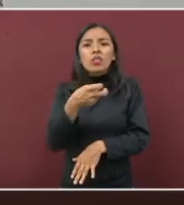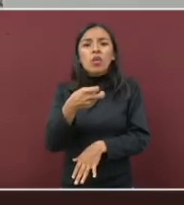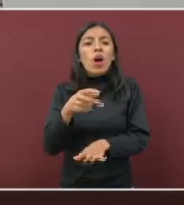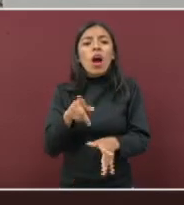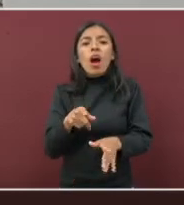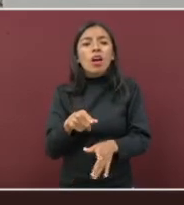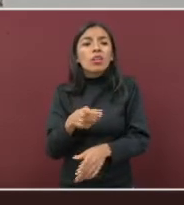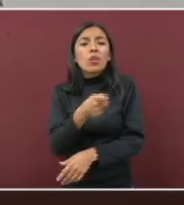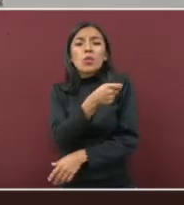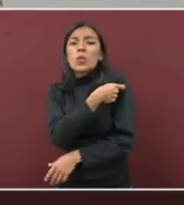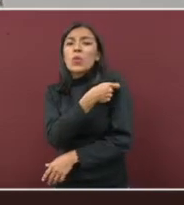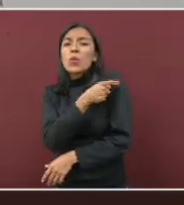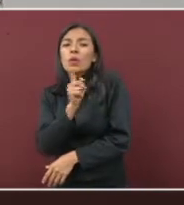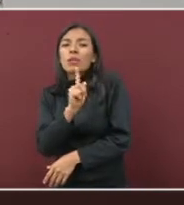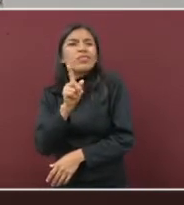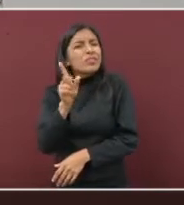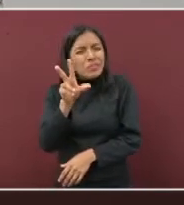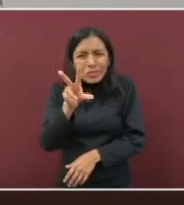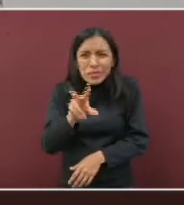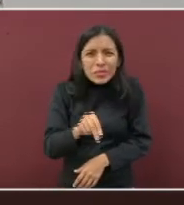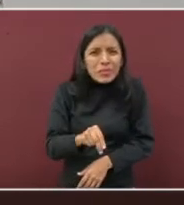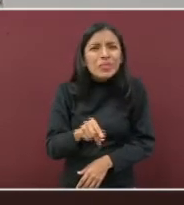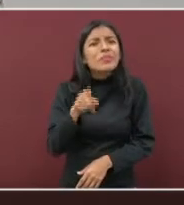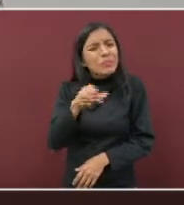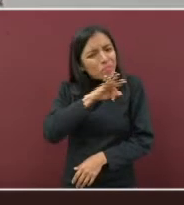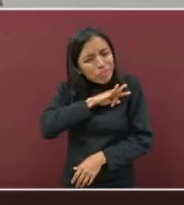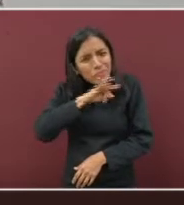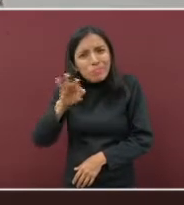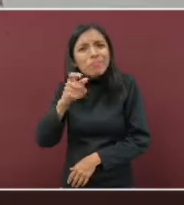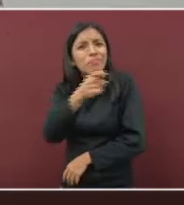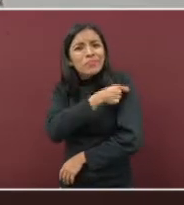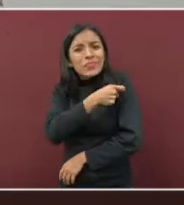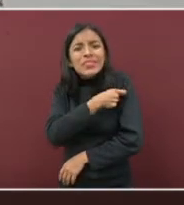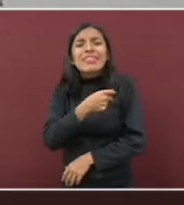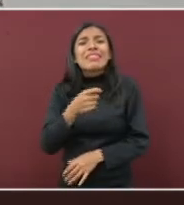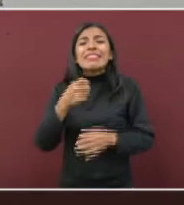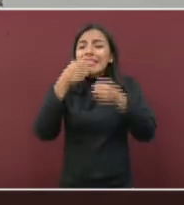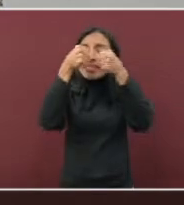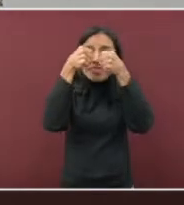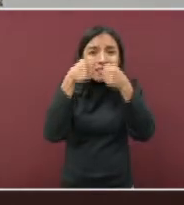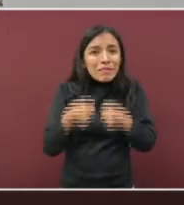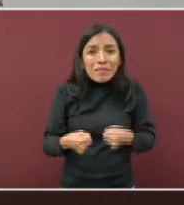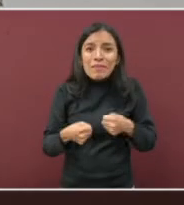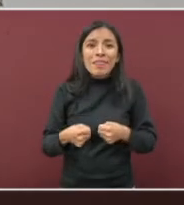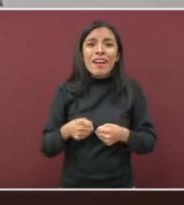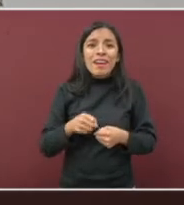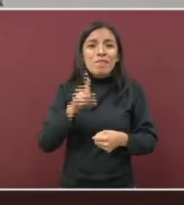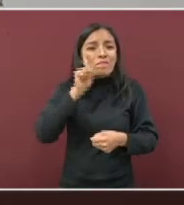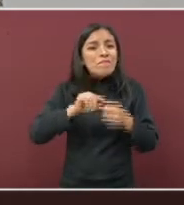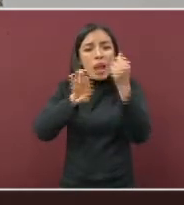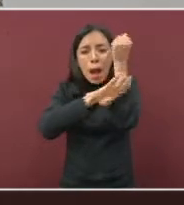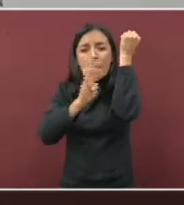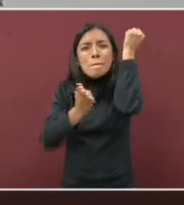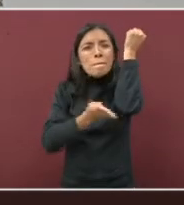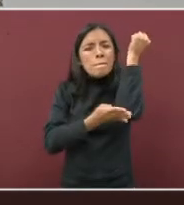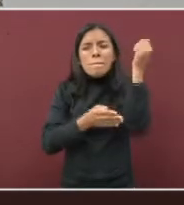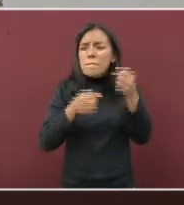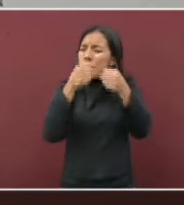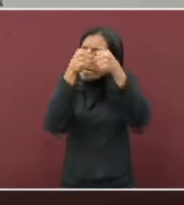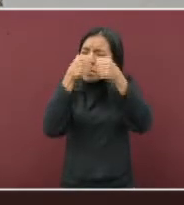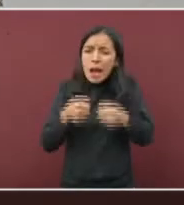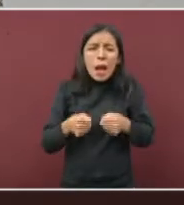vacunen. La seguridad de las vacunas, y sobre todo para las mujeres embarazadas, está comprobada